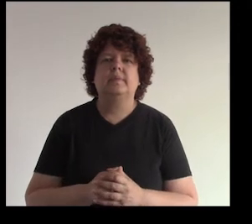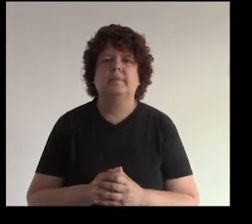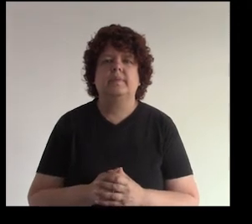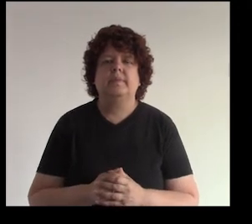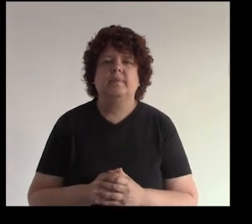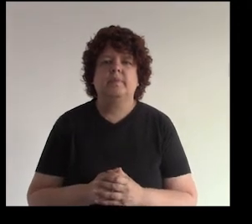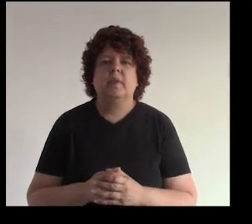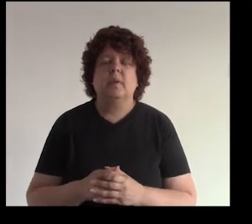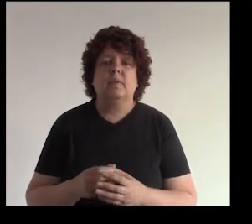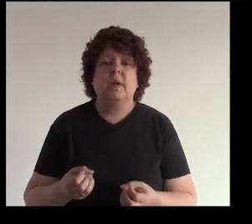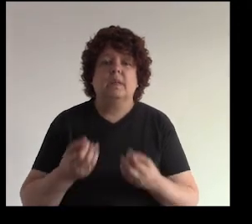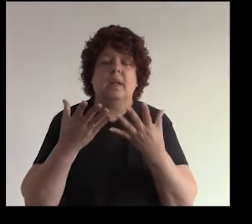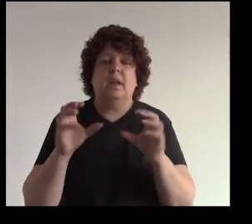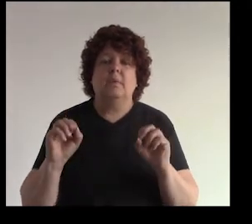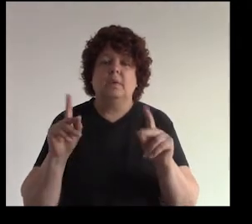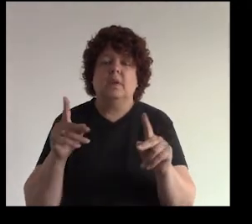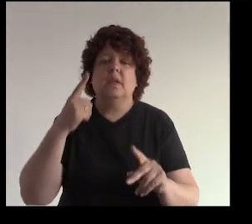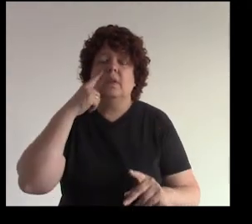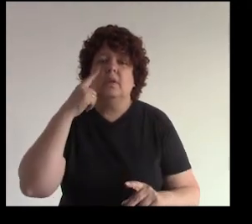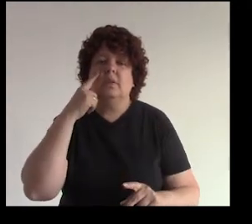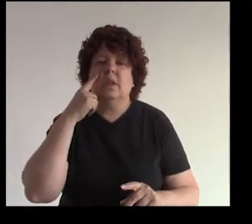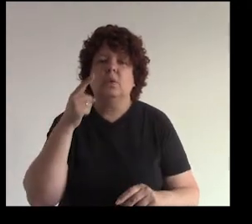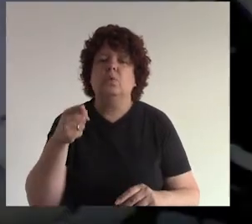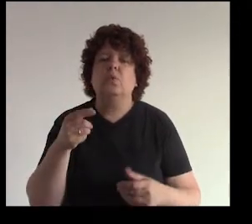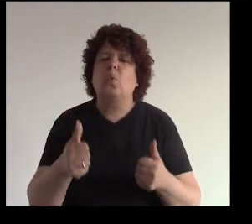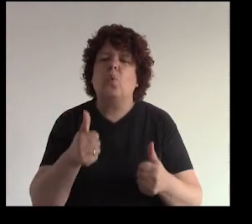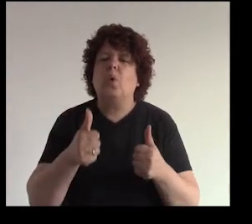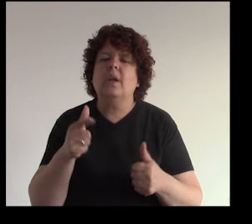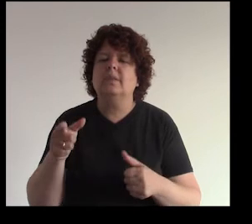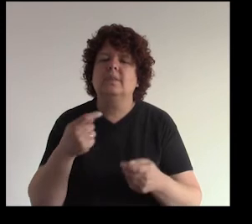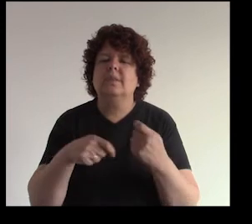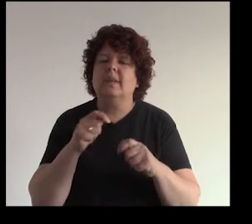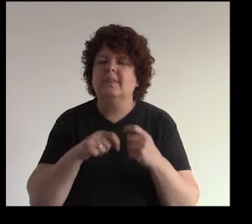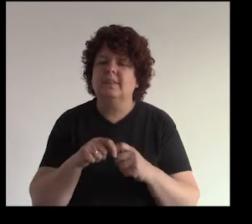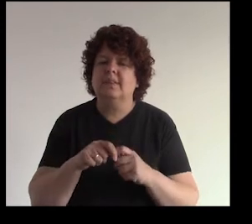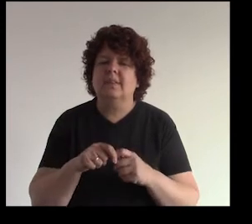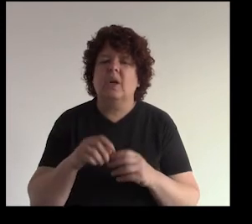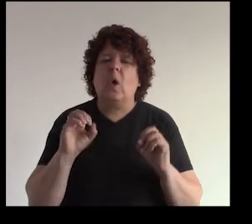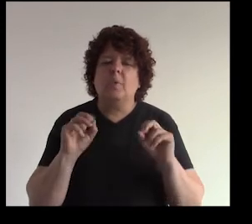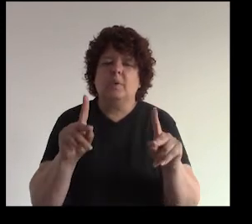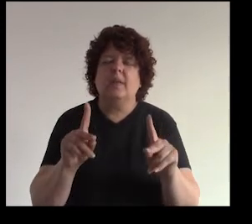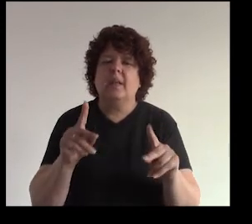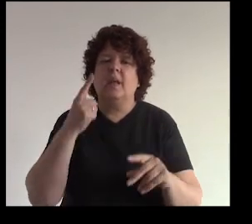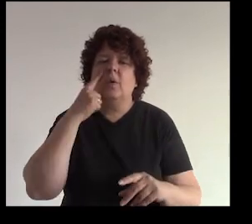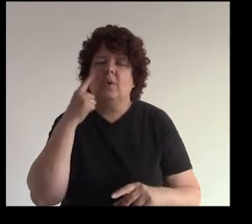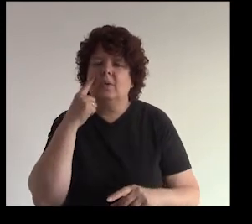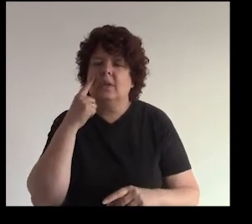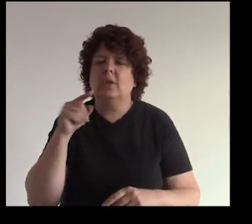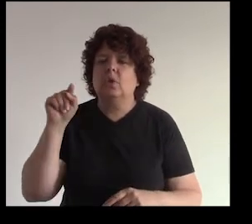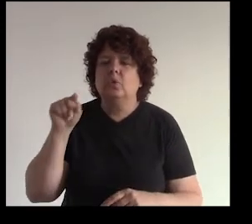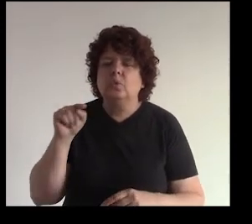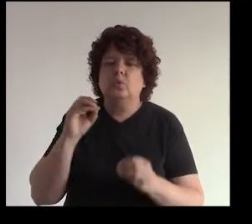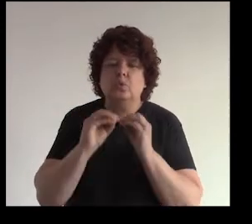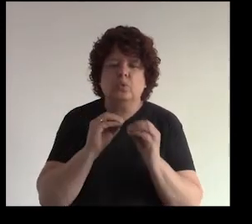¿bien? brindales la oportunidad de conocer tu emprendimiento por favor dales a ellos la oportunidad que te conozcan